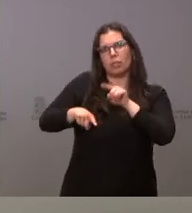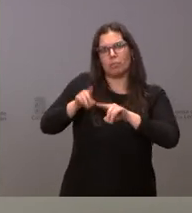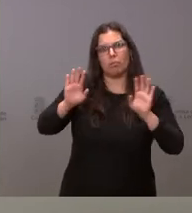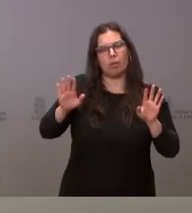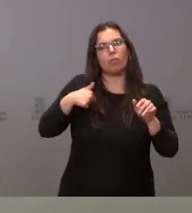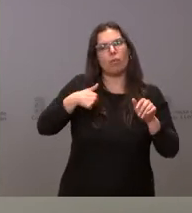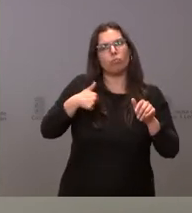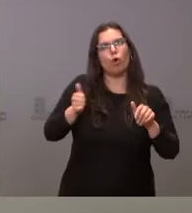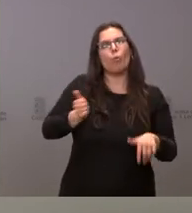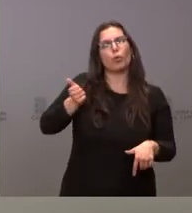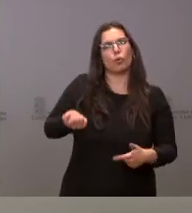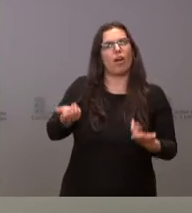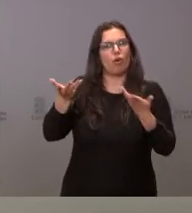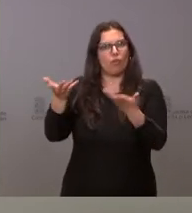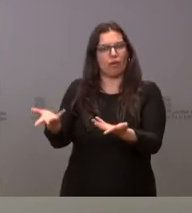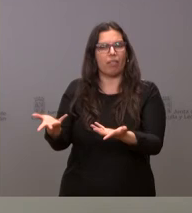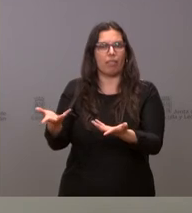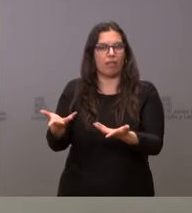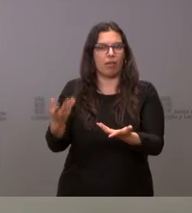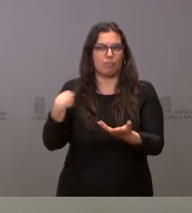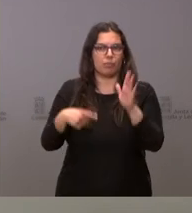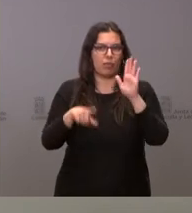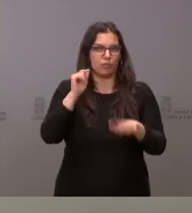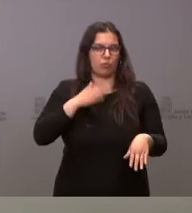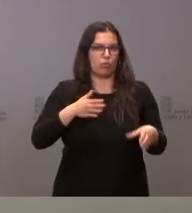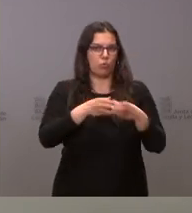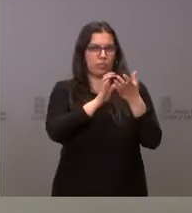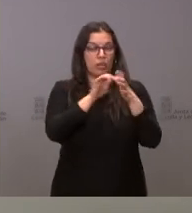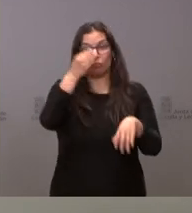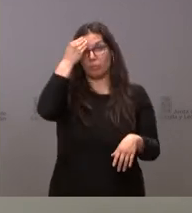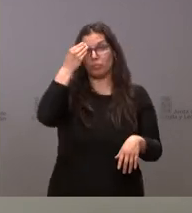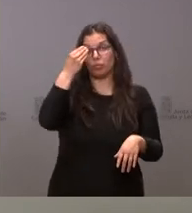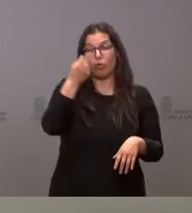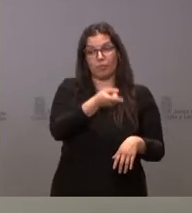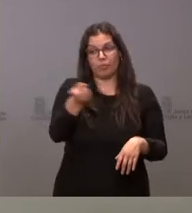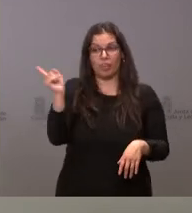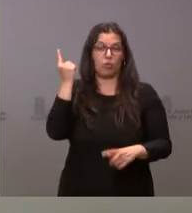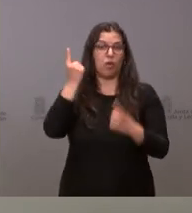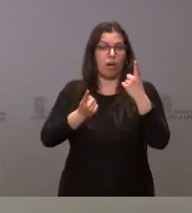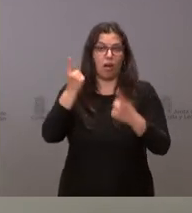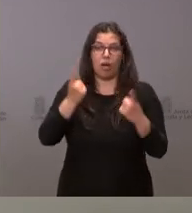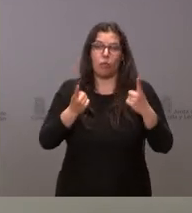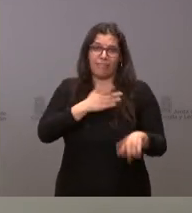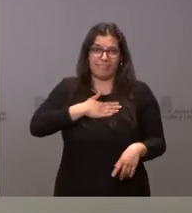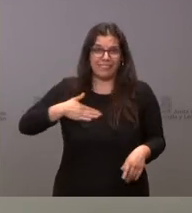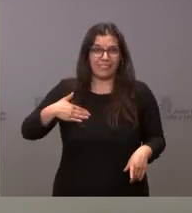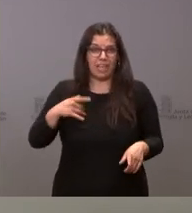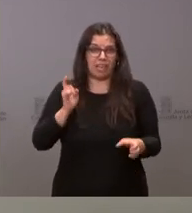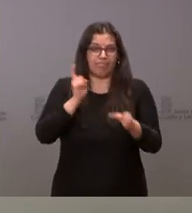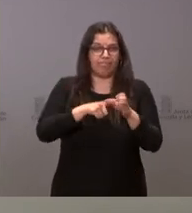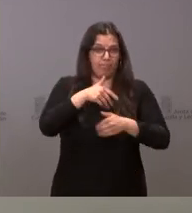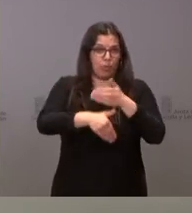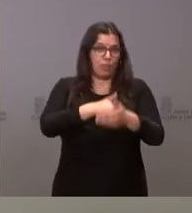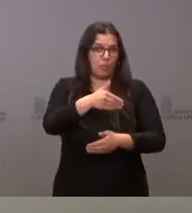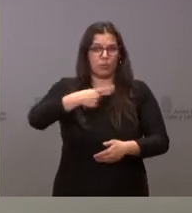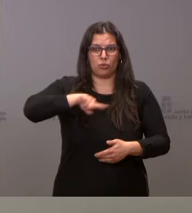se les abre esta posibilidad a través de esta decisión de la Junta de Castilla y León. Yo creo que muchas de ellas van a querer unirse a ese procedimiento. Es